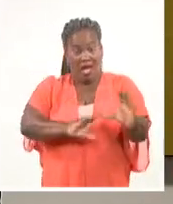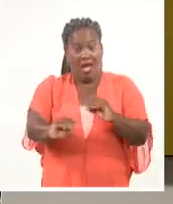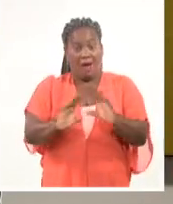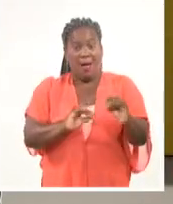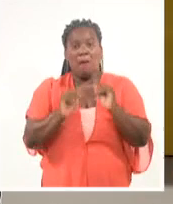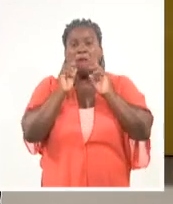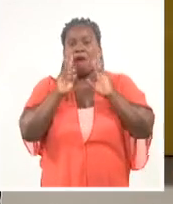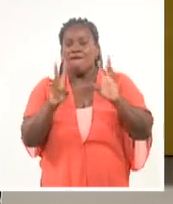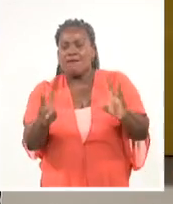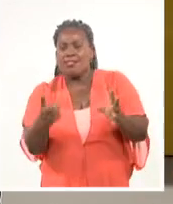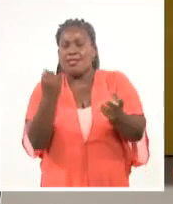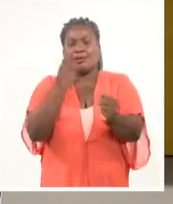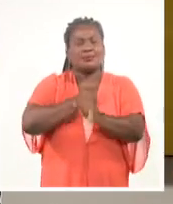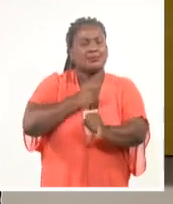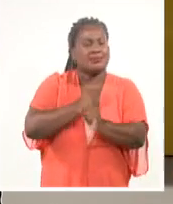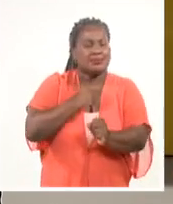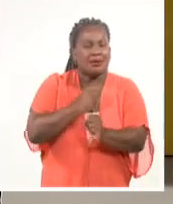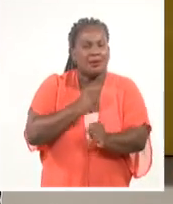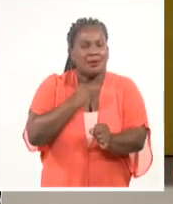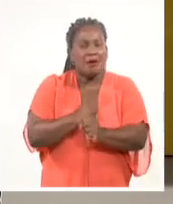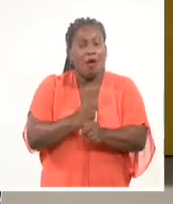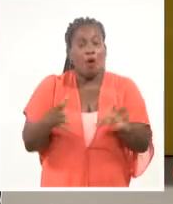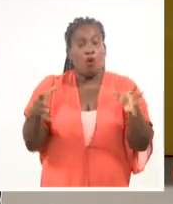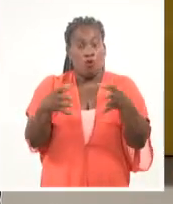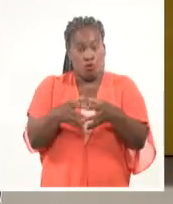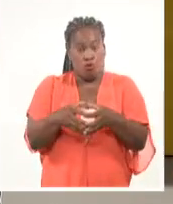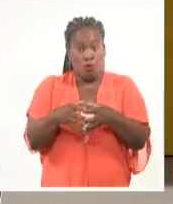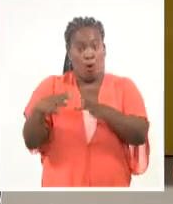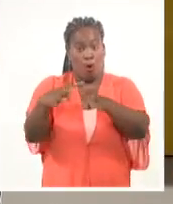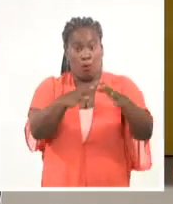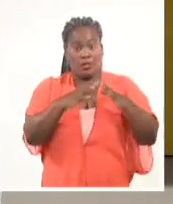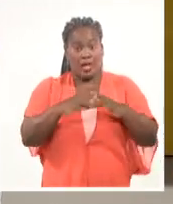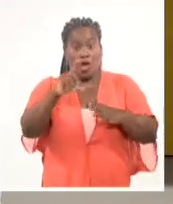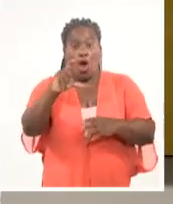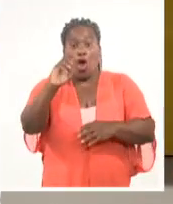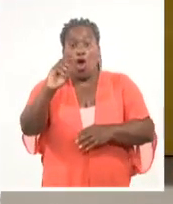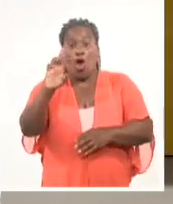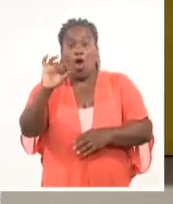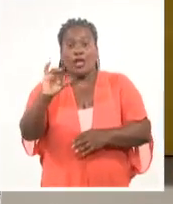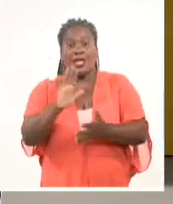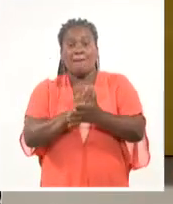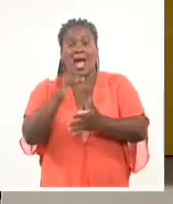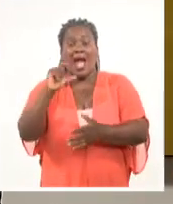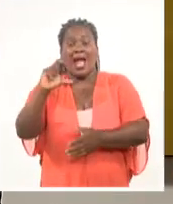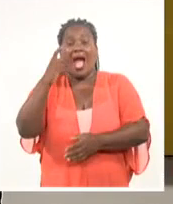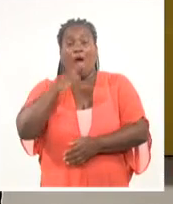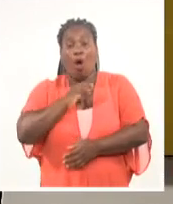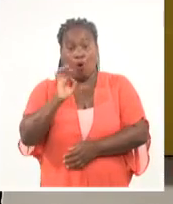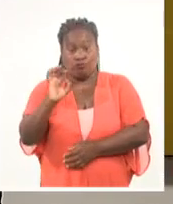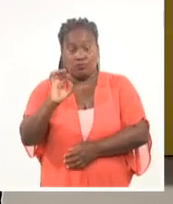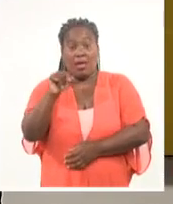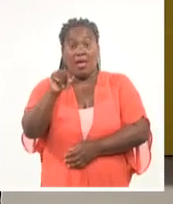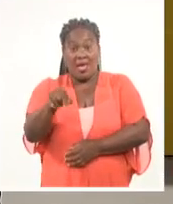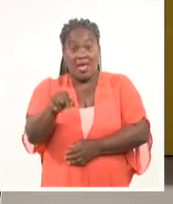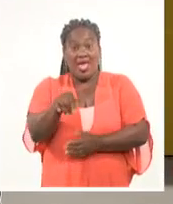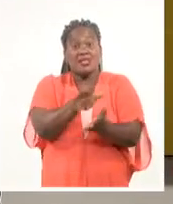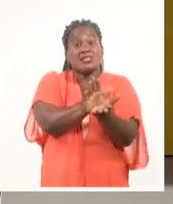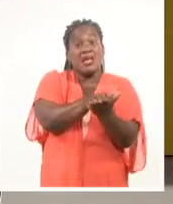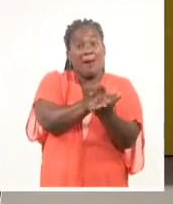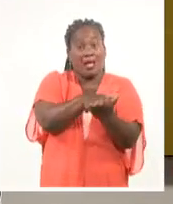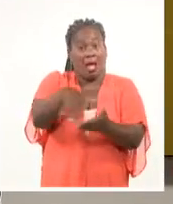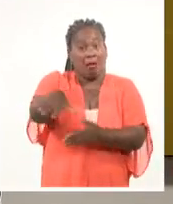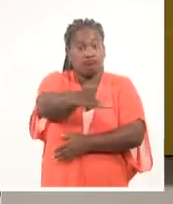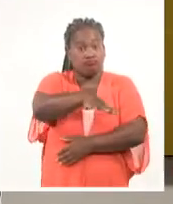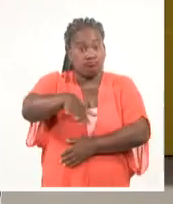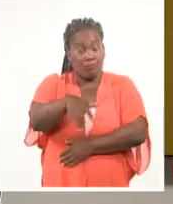su vida, su trabajo y el grupo comunitario Corimacao, ese proyecto que con tanto esmero desarrolló en la Ciénaga de Zapata, junto a muchas